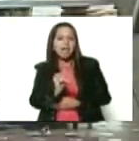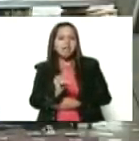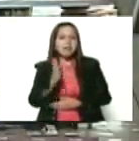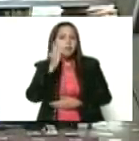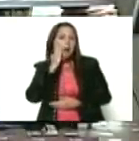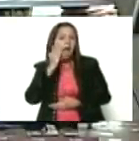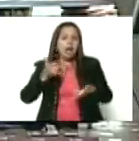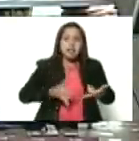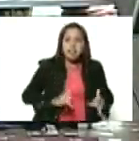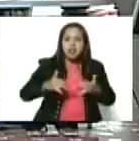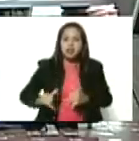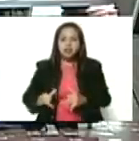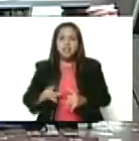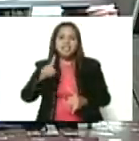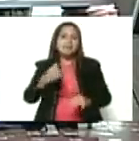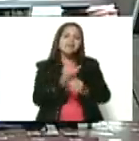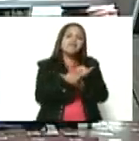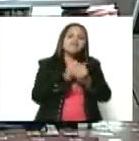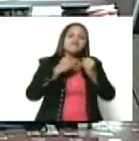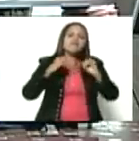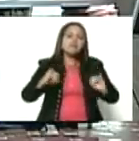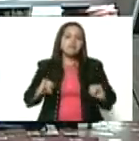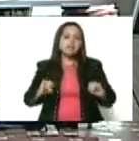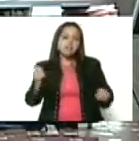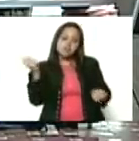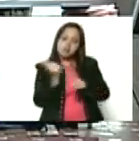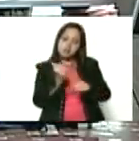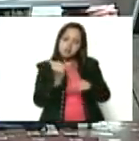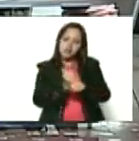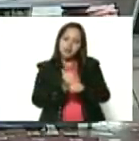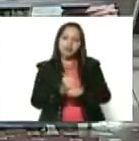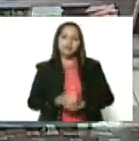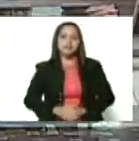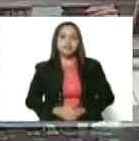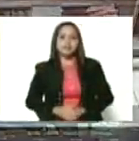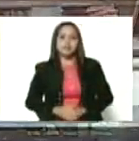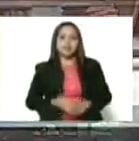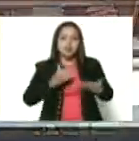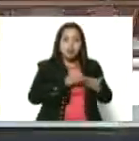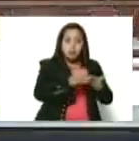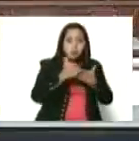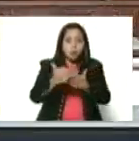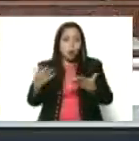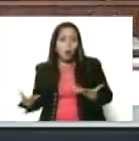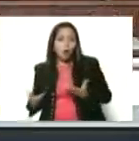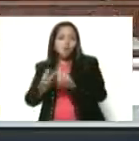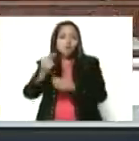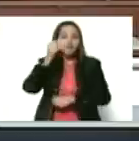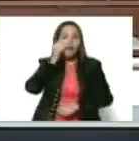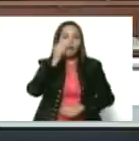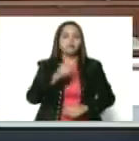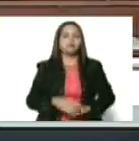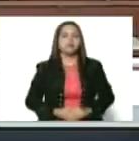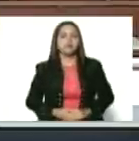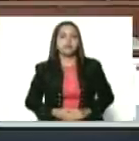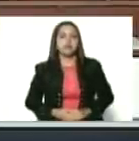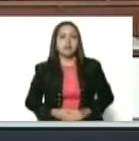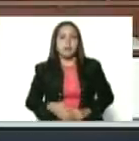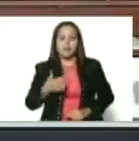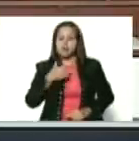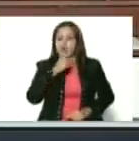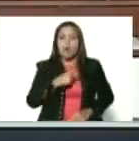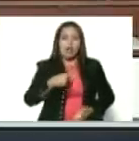independiente pecunariamente por su trabajo y su colaboración junto al hombre. Ni dueño,